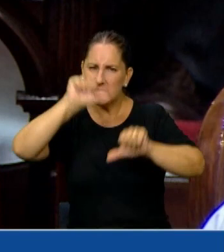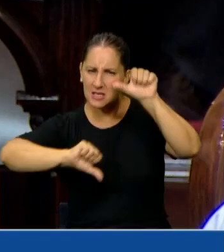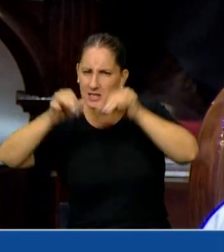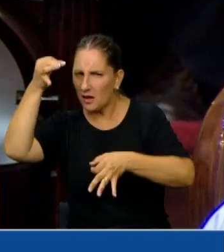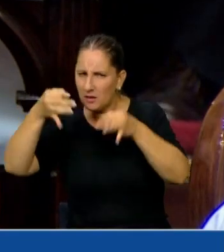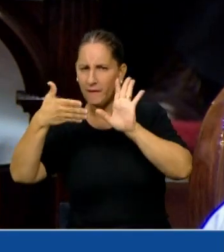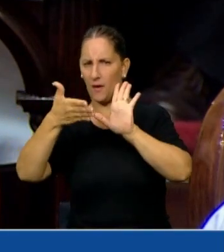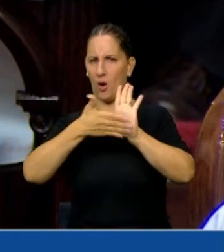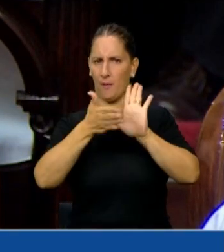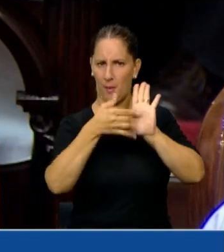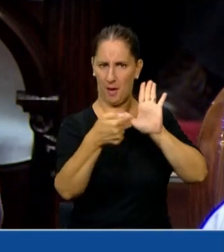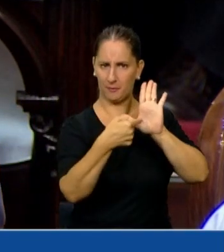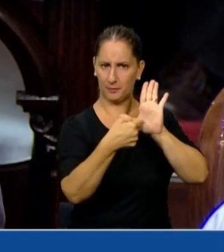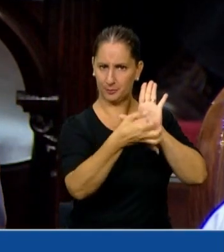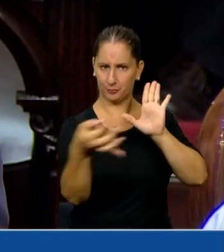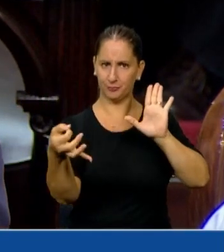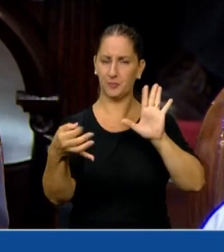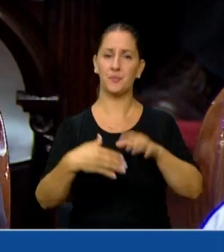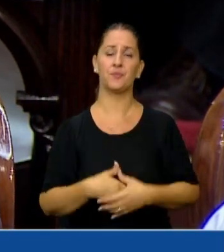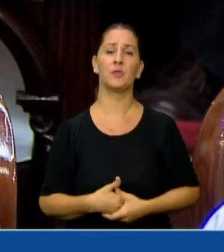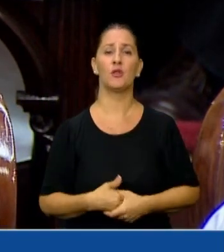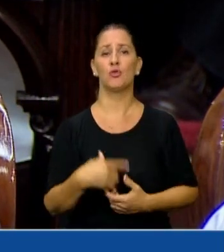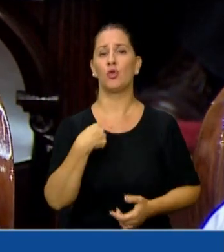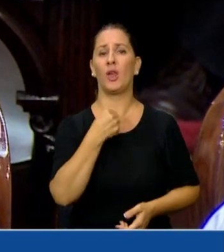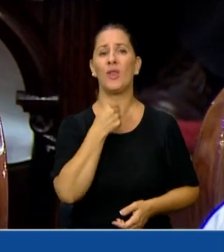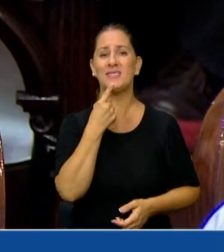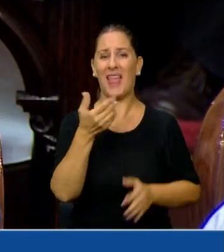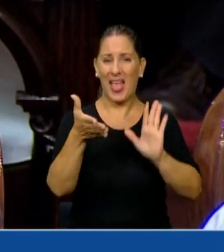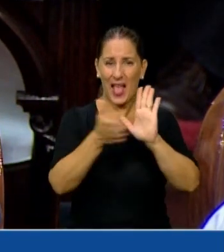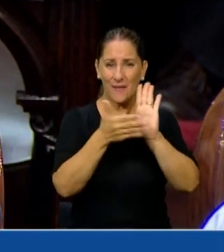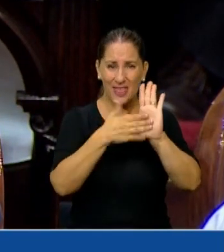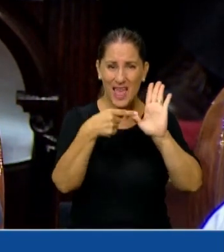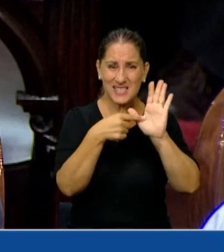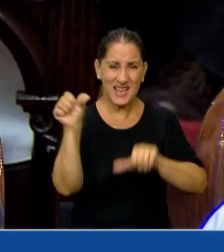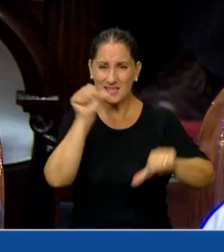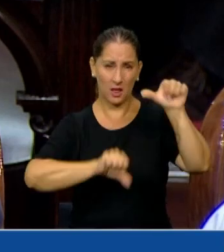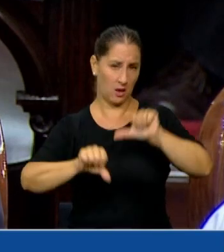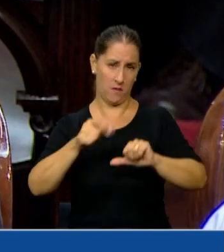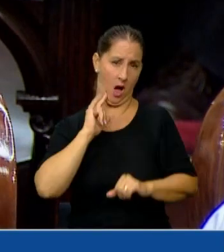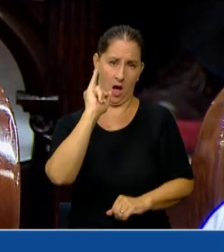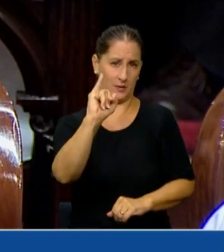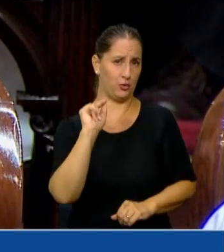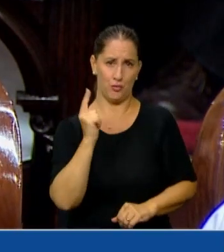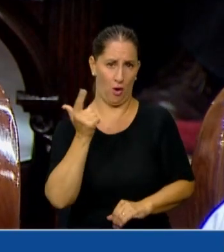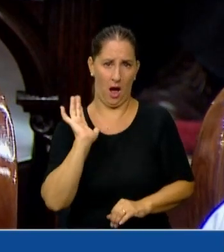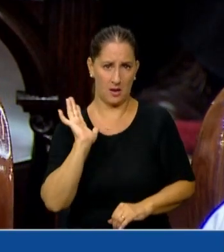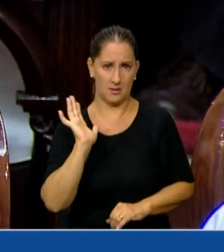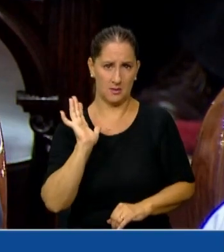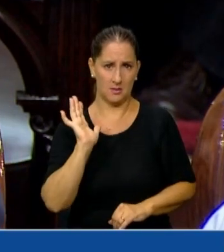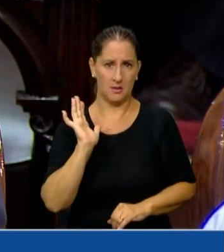disponible. Yo lo que le quiero decir es que no hay tal evidencia científica. Lo que hay es